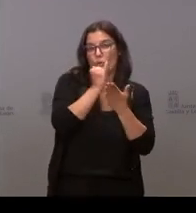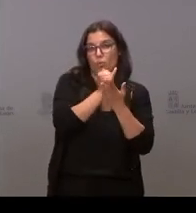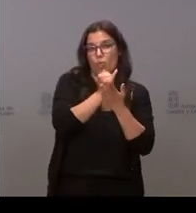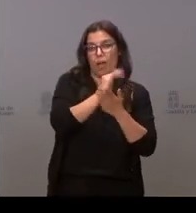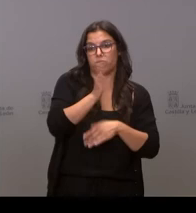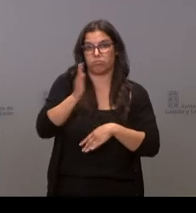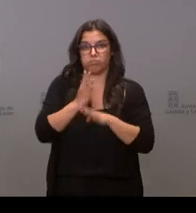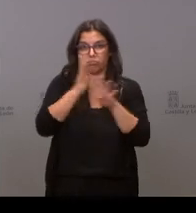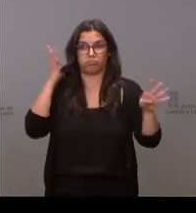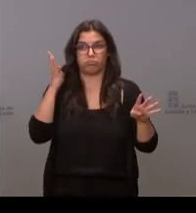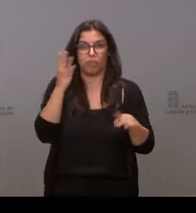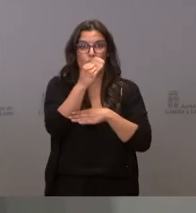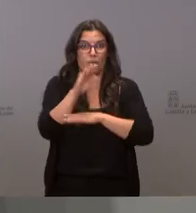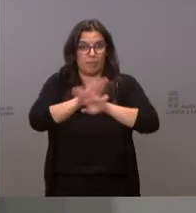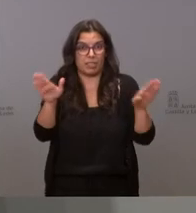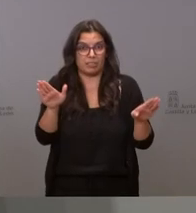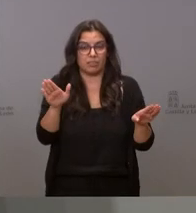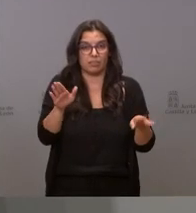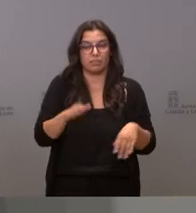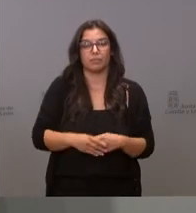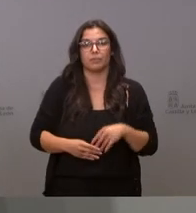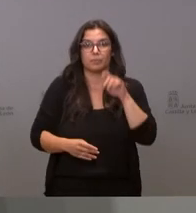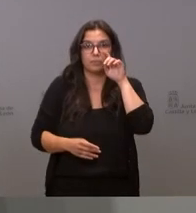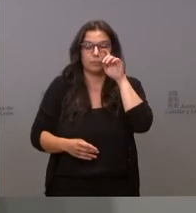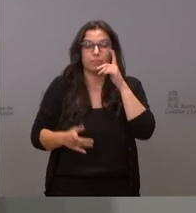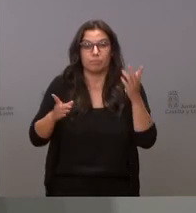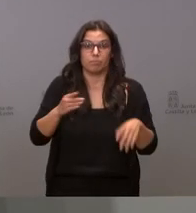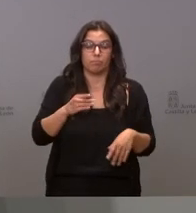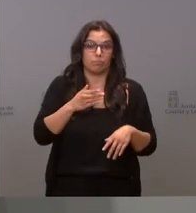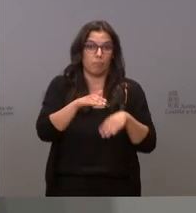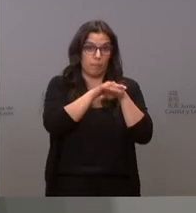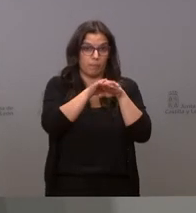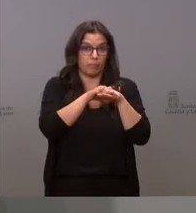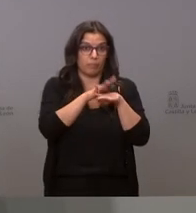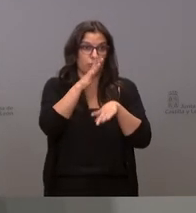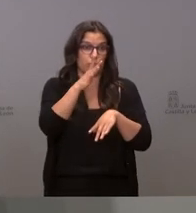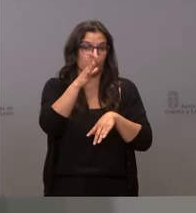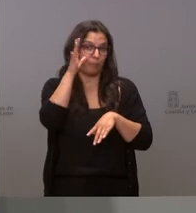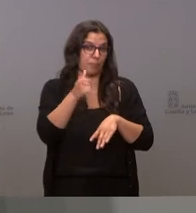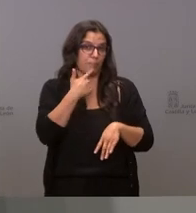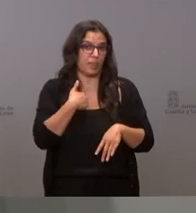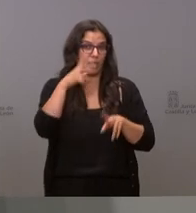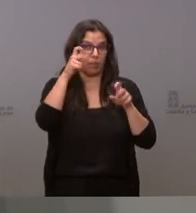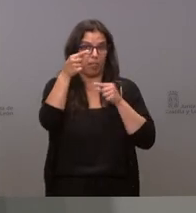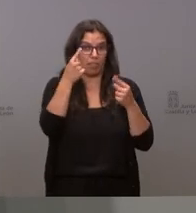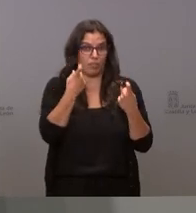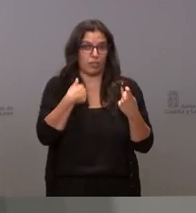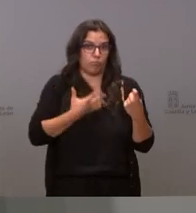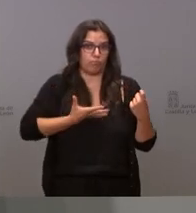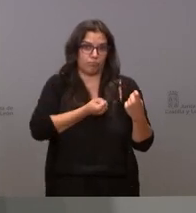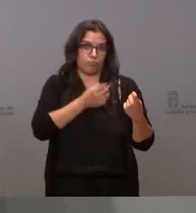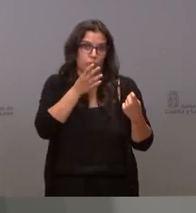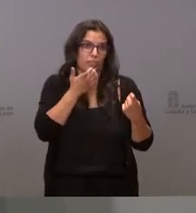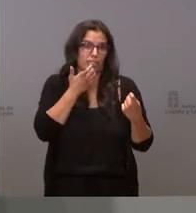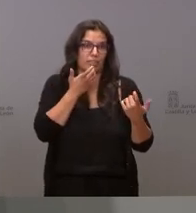los jóvenes el sábado gracias bien pues lamento esto que me que me dice decirle que me disgusta bastante que cuando